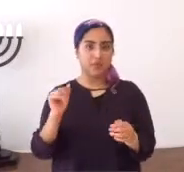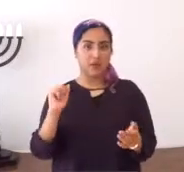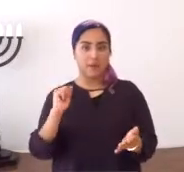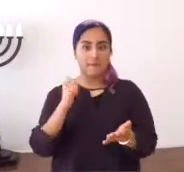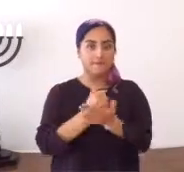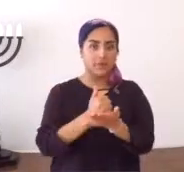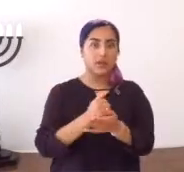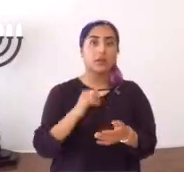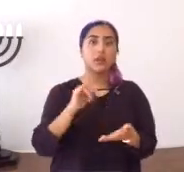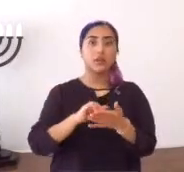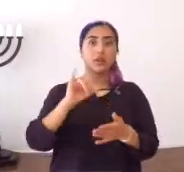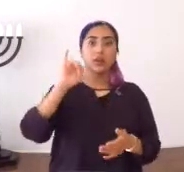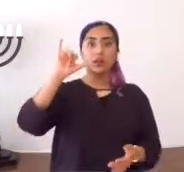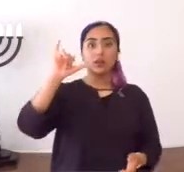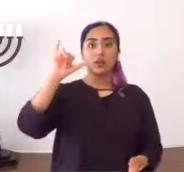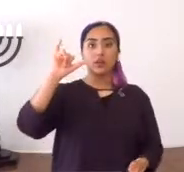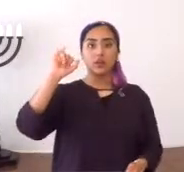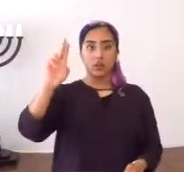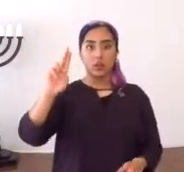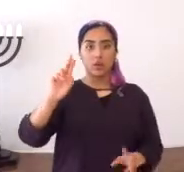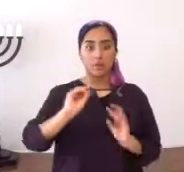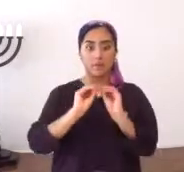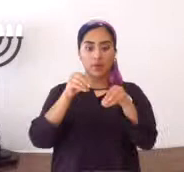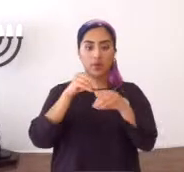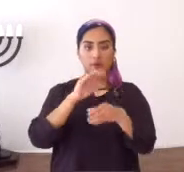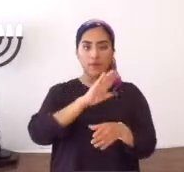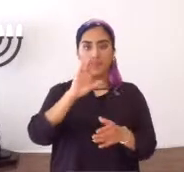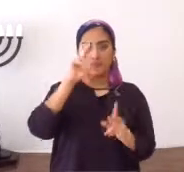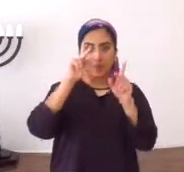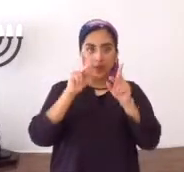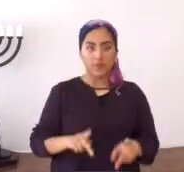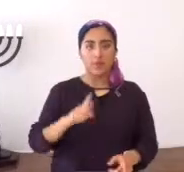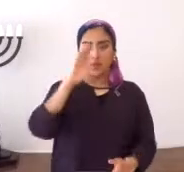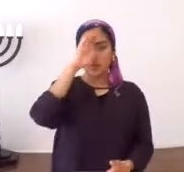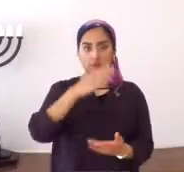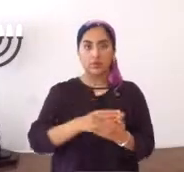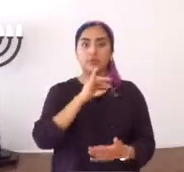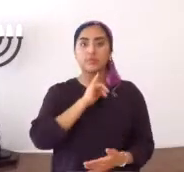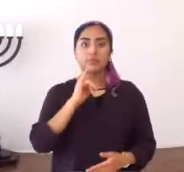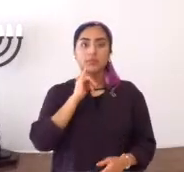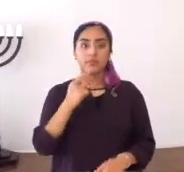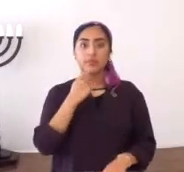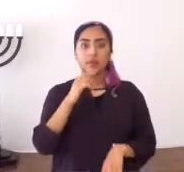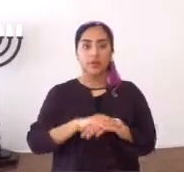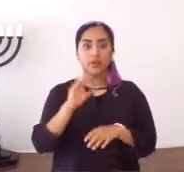sello, que puso Yahweh, a su pueblo, a los Benetrael,